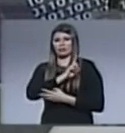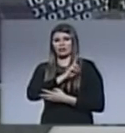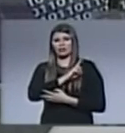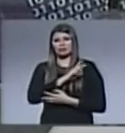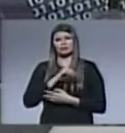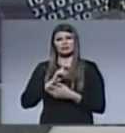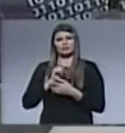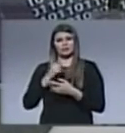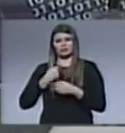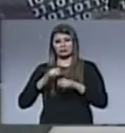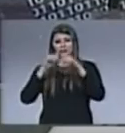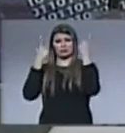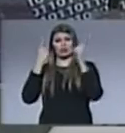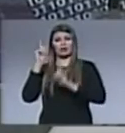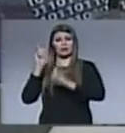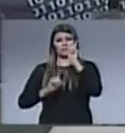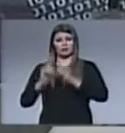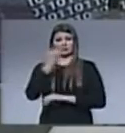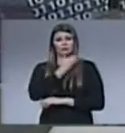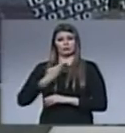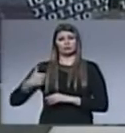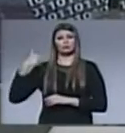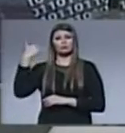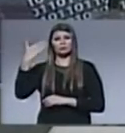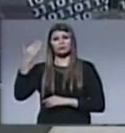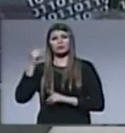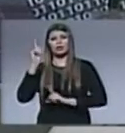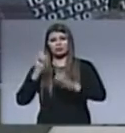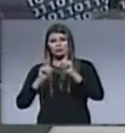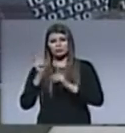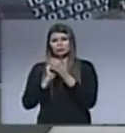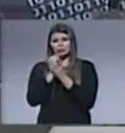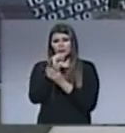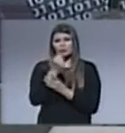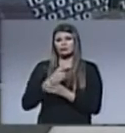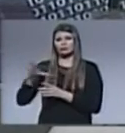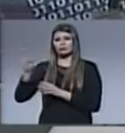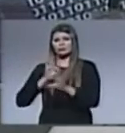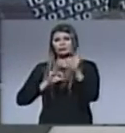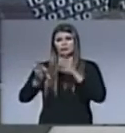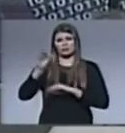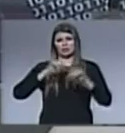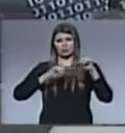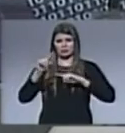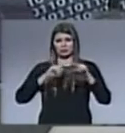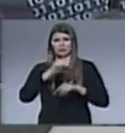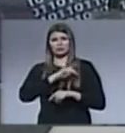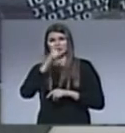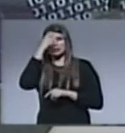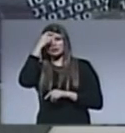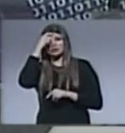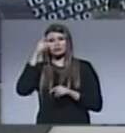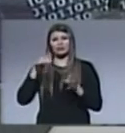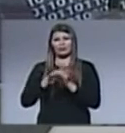No debe sorprendernos que los gobernantes procuran usar a los líderes espirituales como